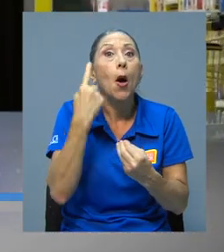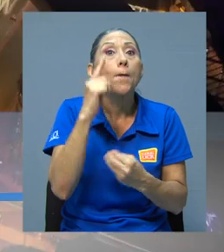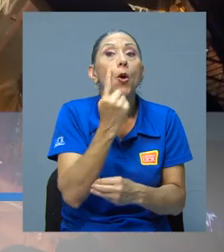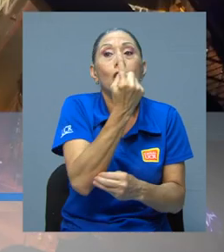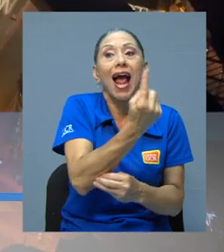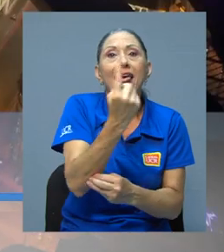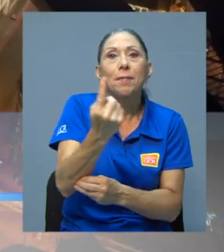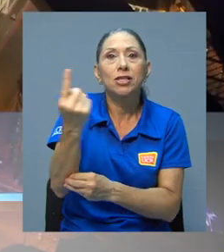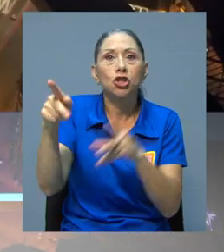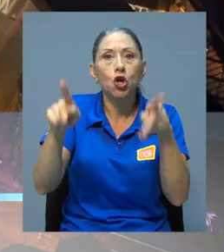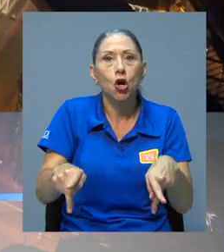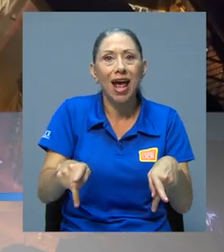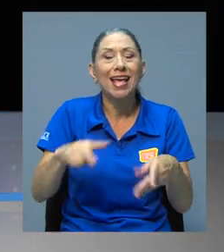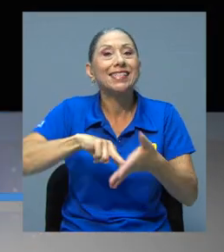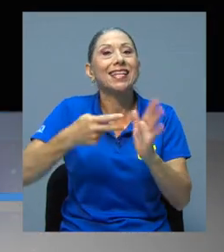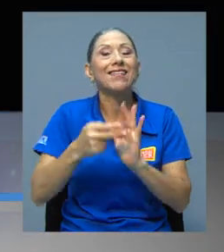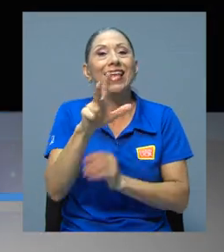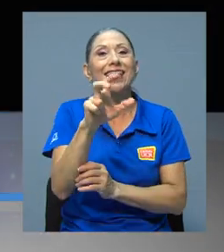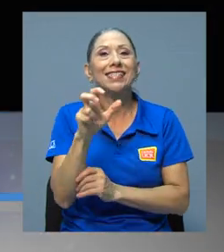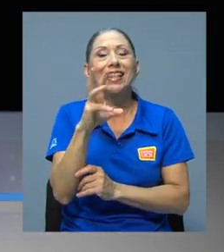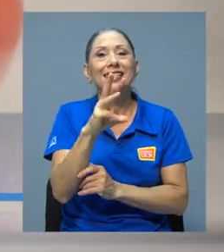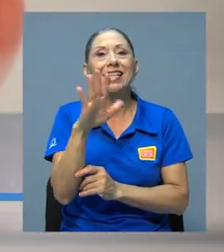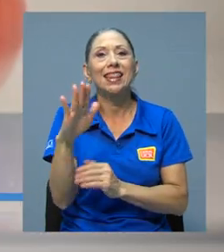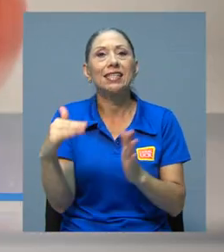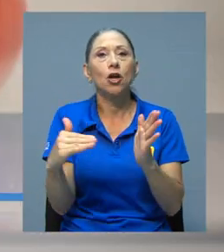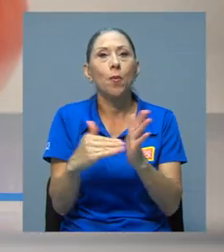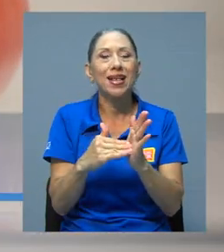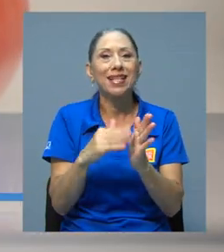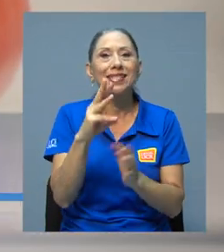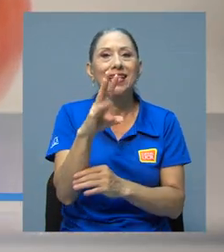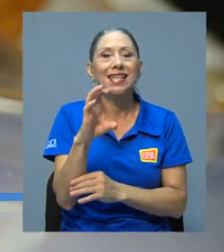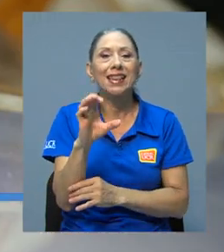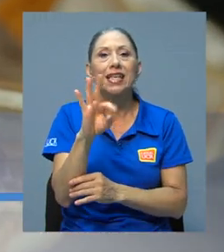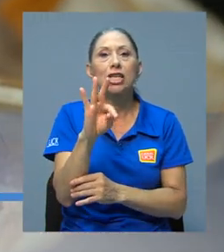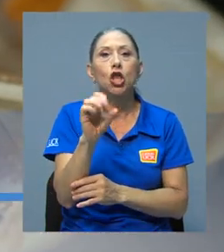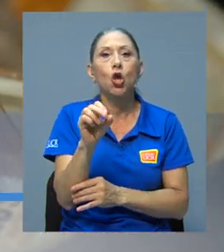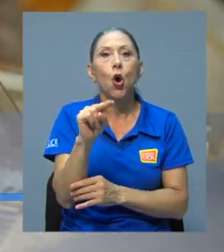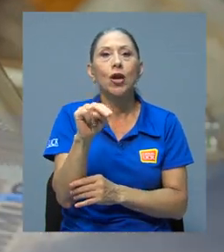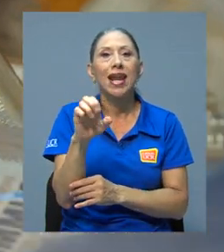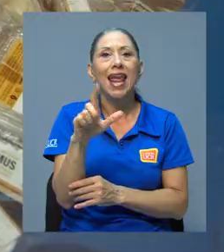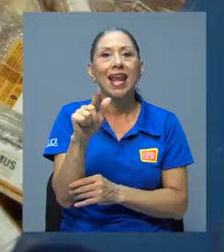lo que se traduce en 365.609 toneladas anuales.